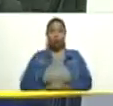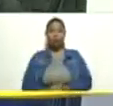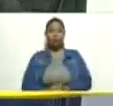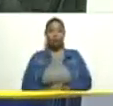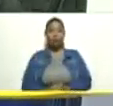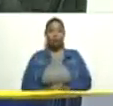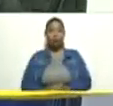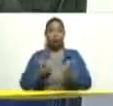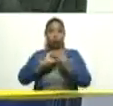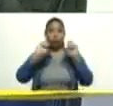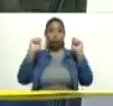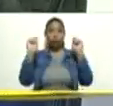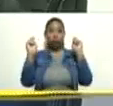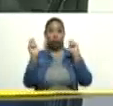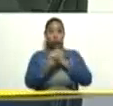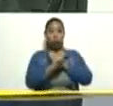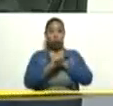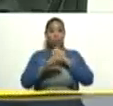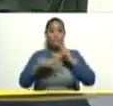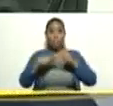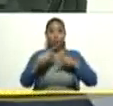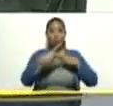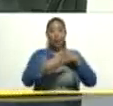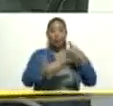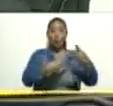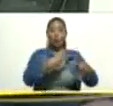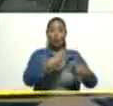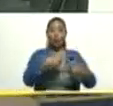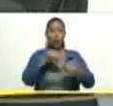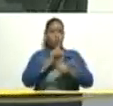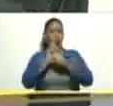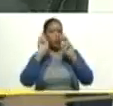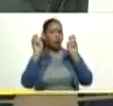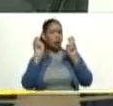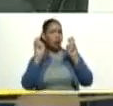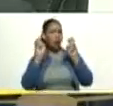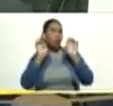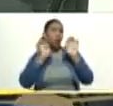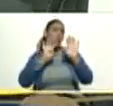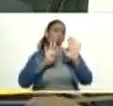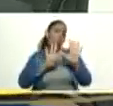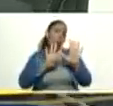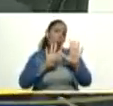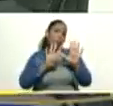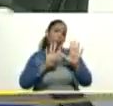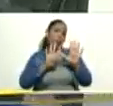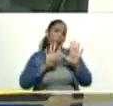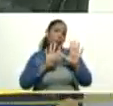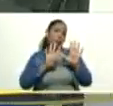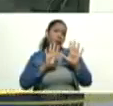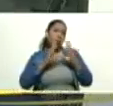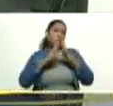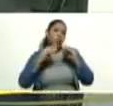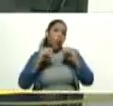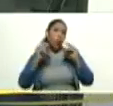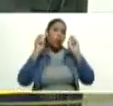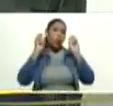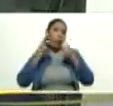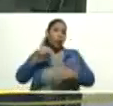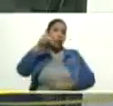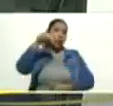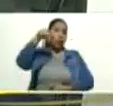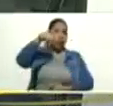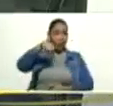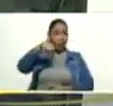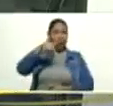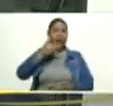el cambio en los procesos. No solamente un nuevo equipamiento en toda la región norte, gracias a usted, el trabajo